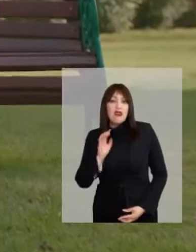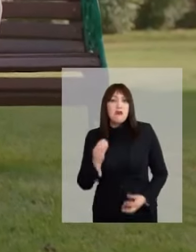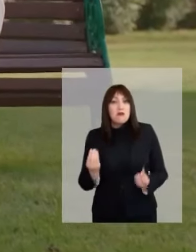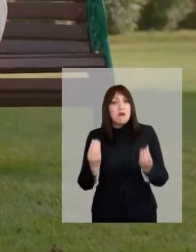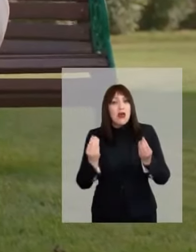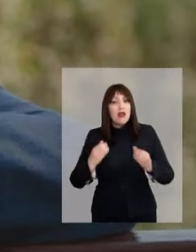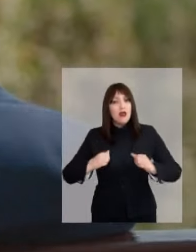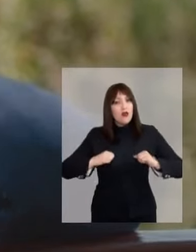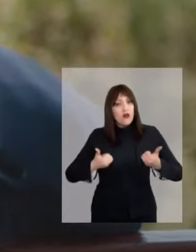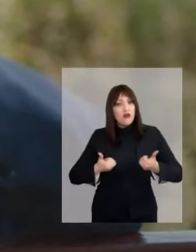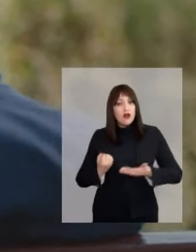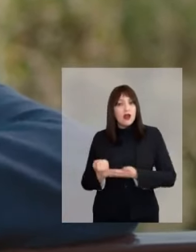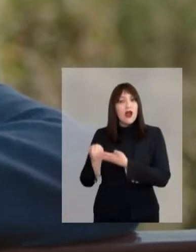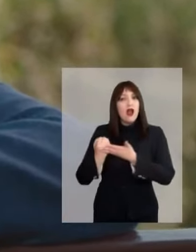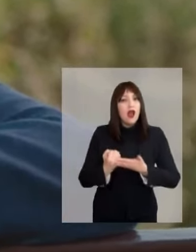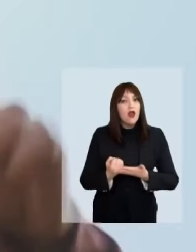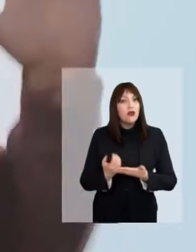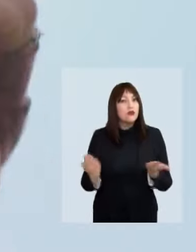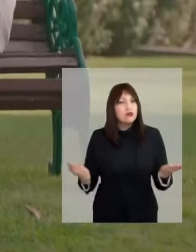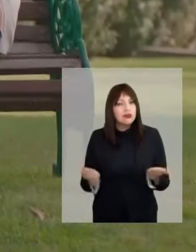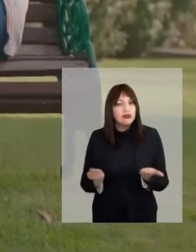¿Qué pasa, cabrón? Quiero ayudo.